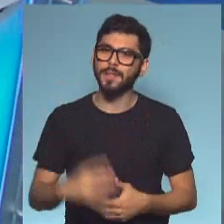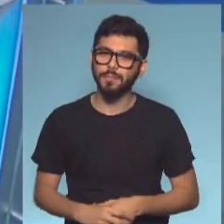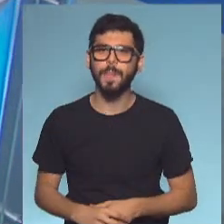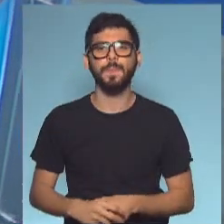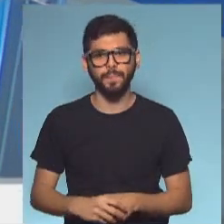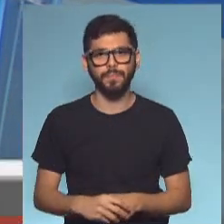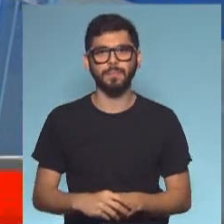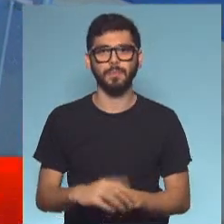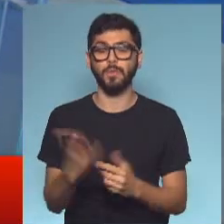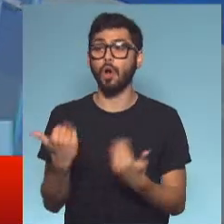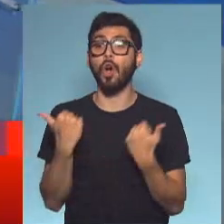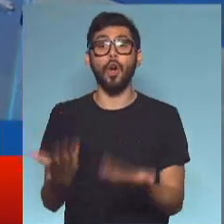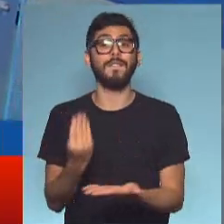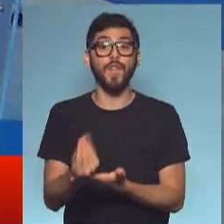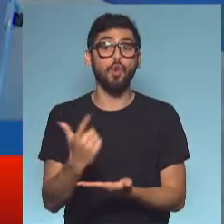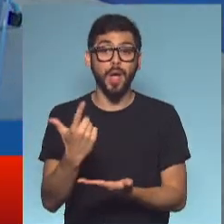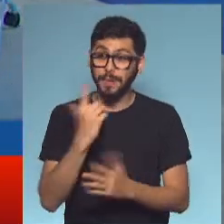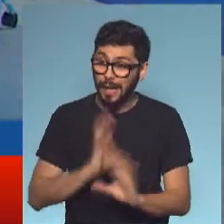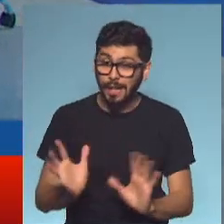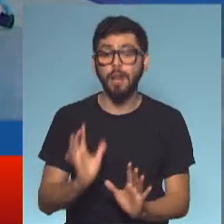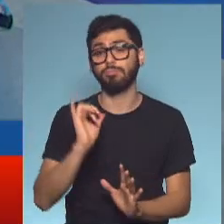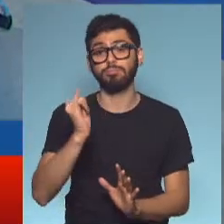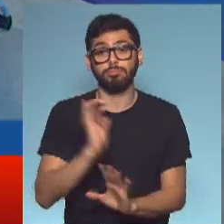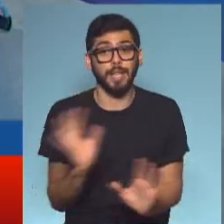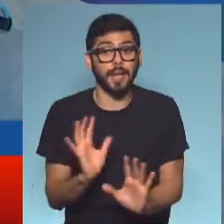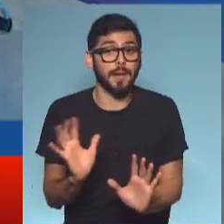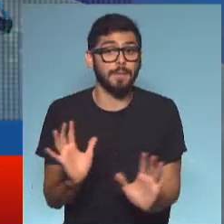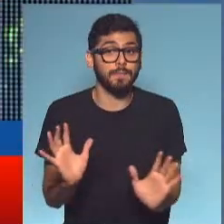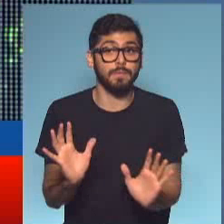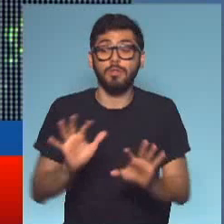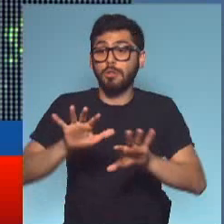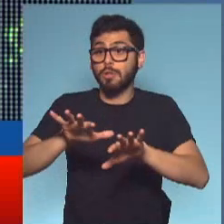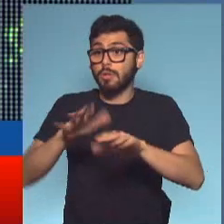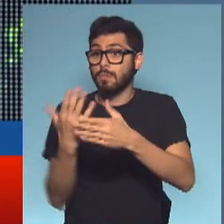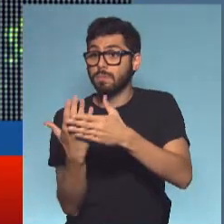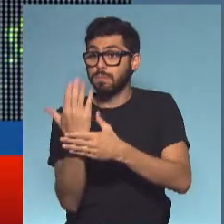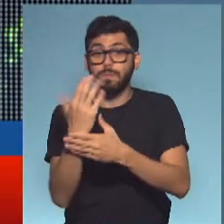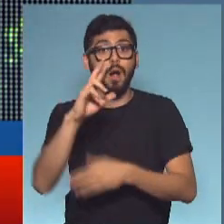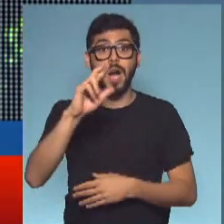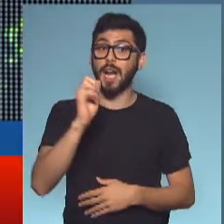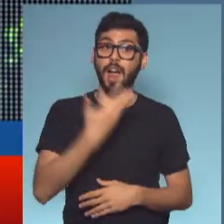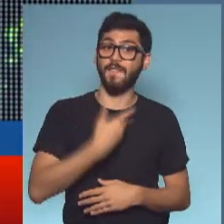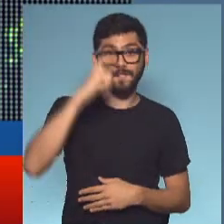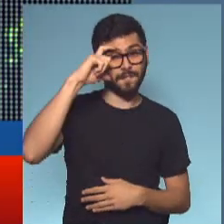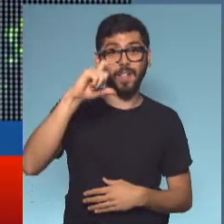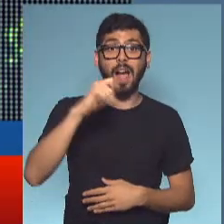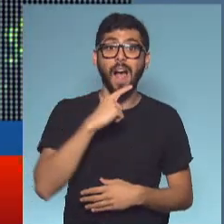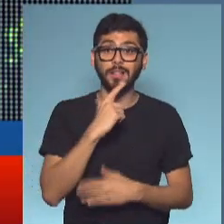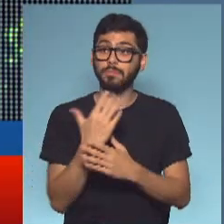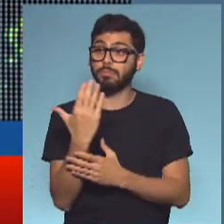quedamos sin candidatos. ¿Por qué? ¿Ya está? Sí, ya está. Después del post que publicó Daniel Rafecas hoy, ya